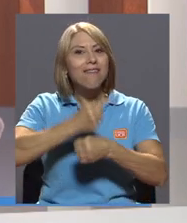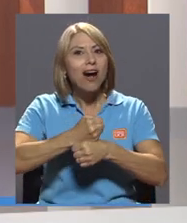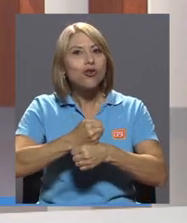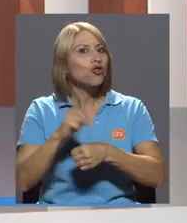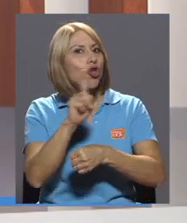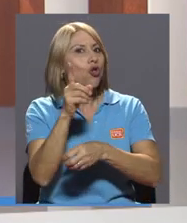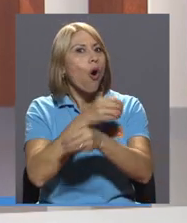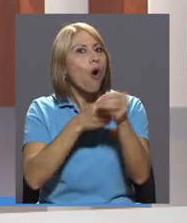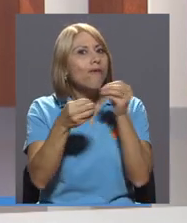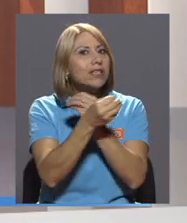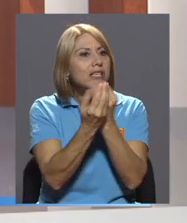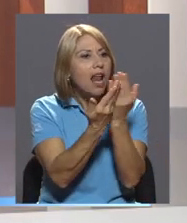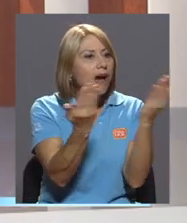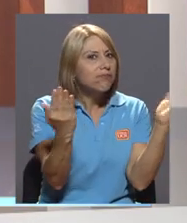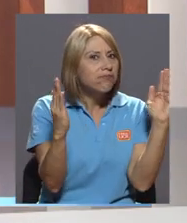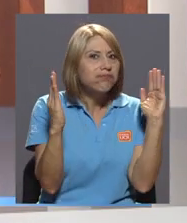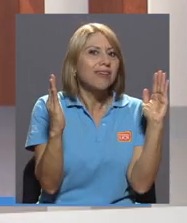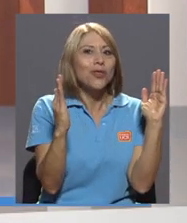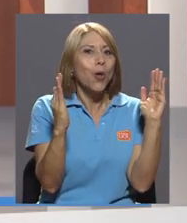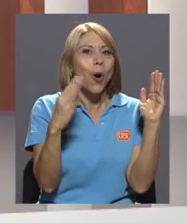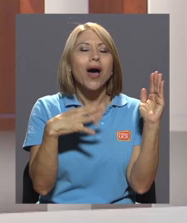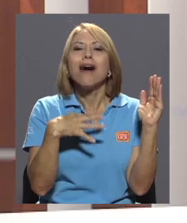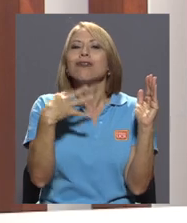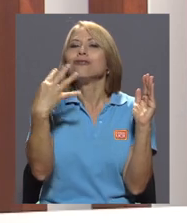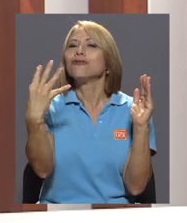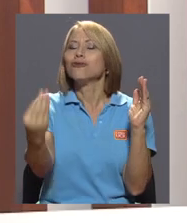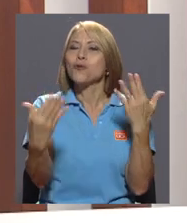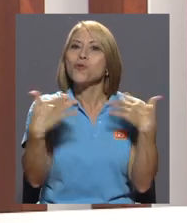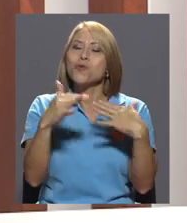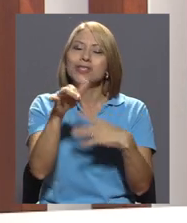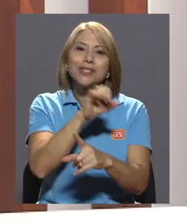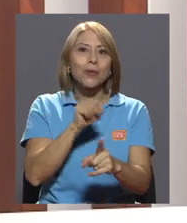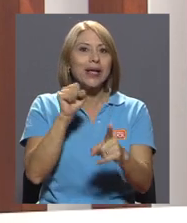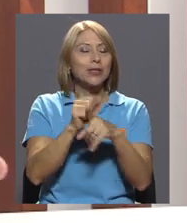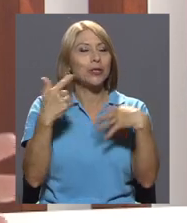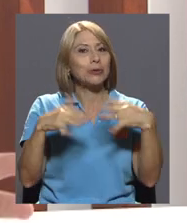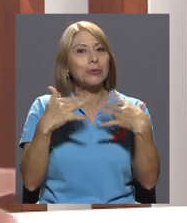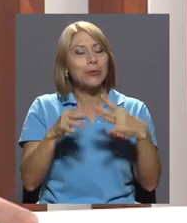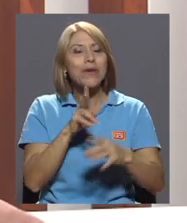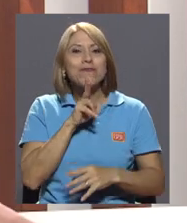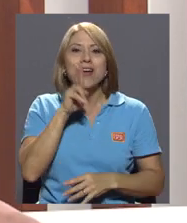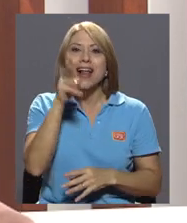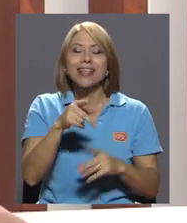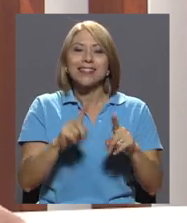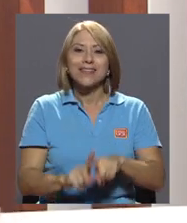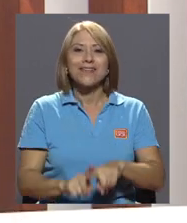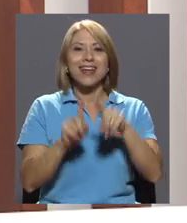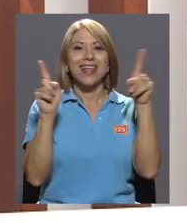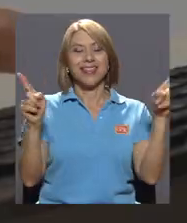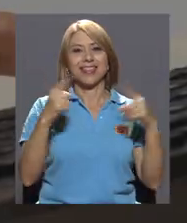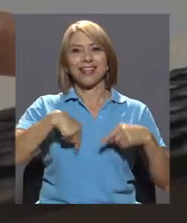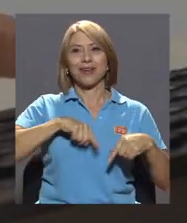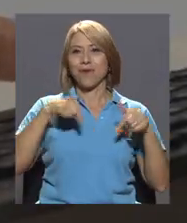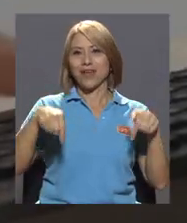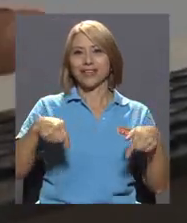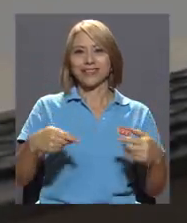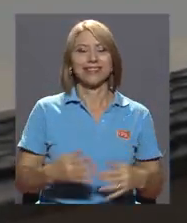en una oficina, sino que está en ambientes extremos, en situaciones y realidades tan diferentes que la nuestra.